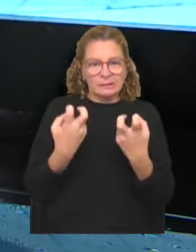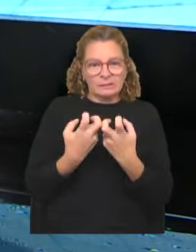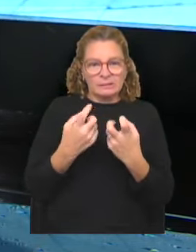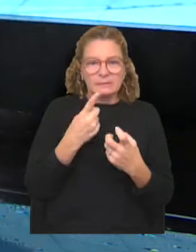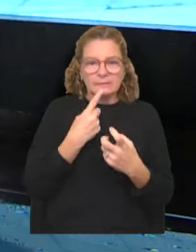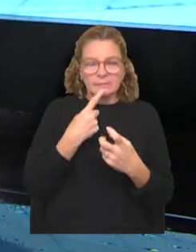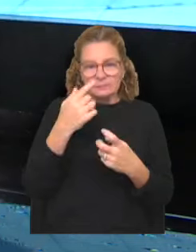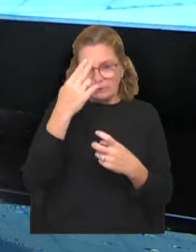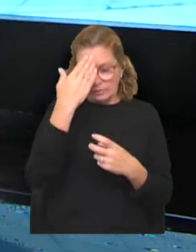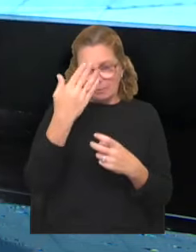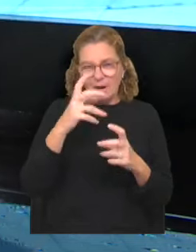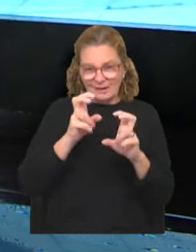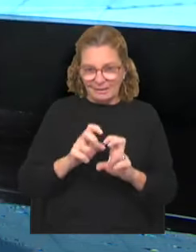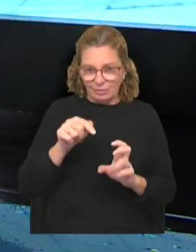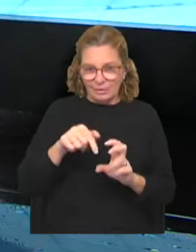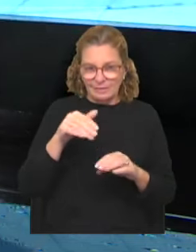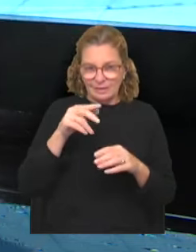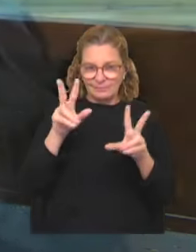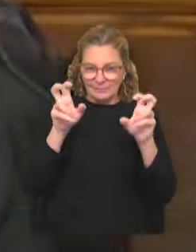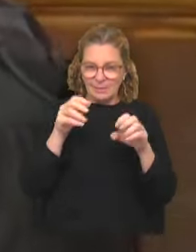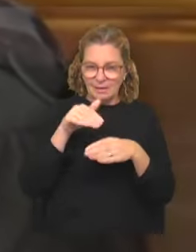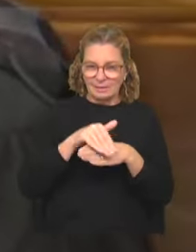Frente Amplio va a estar analizando también este tema hoy de tarde.